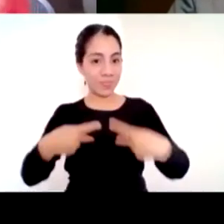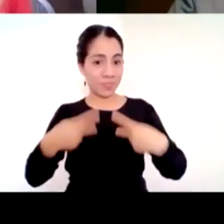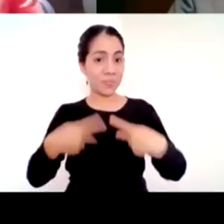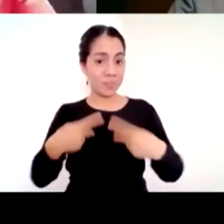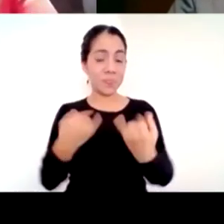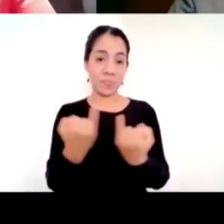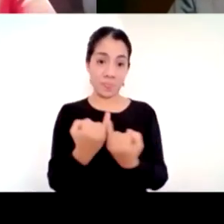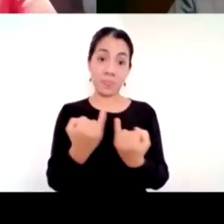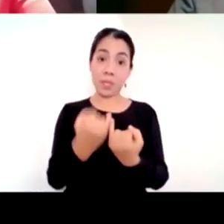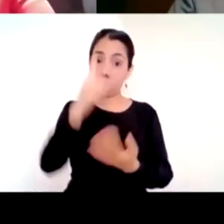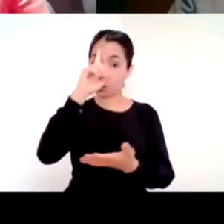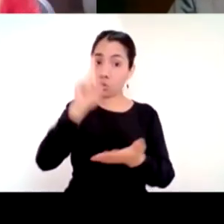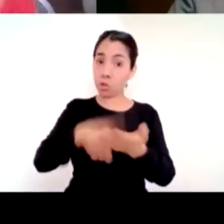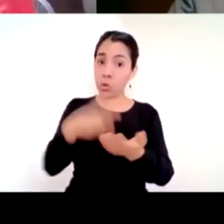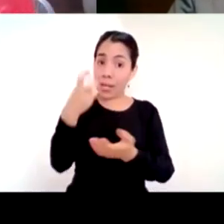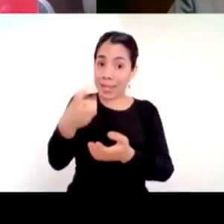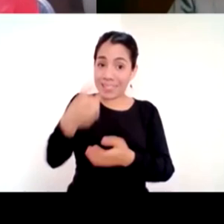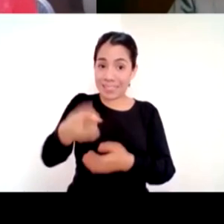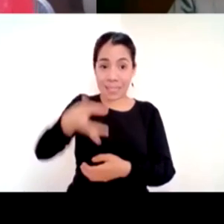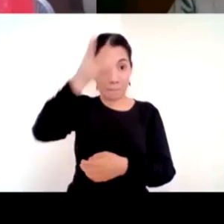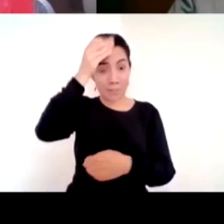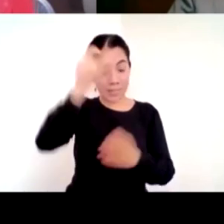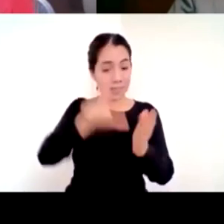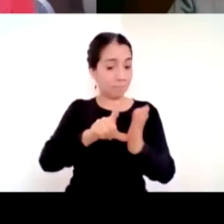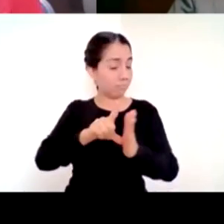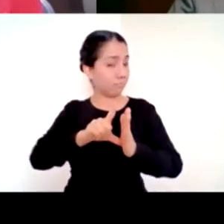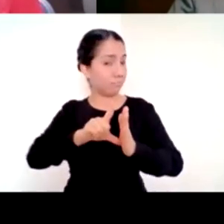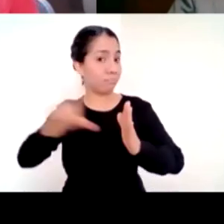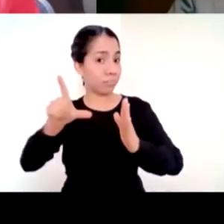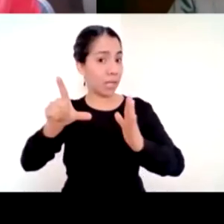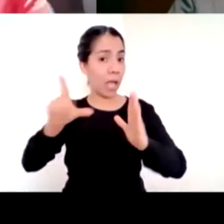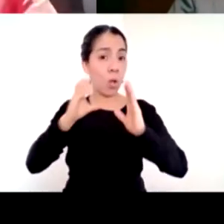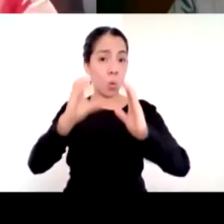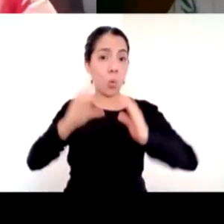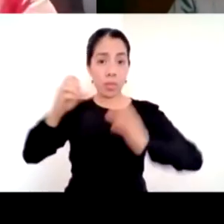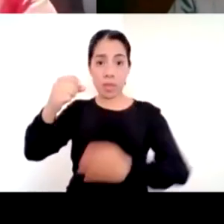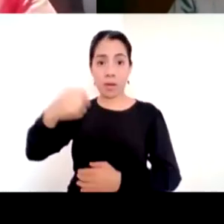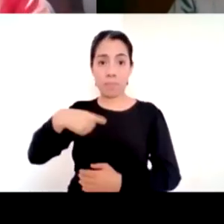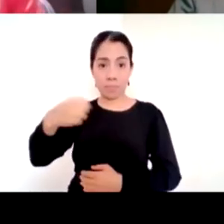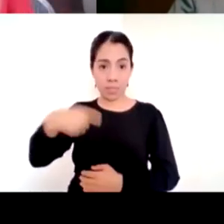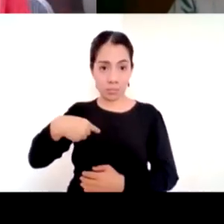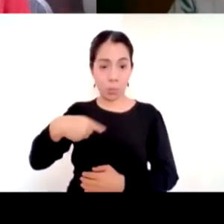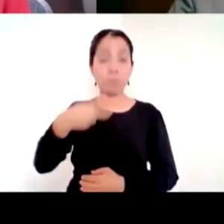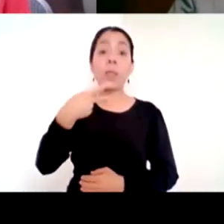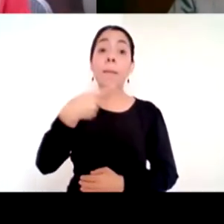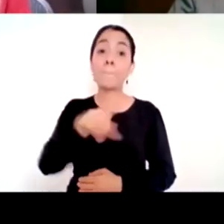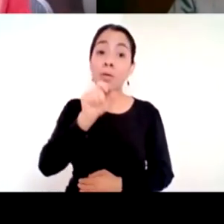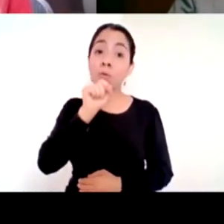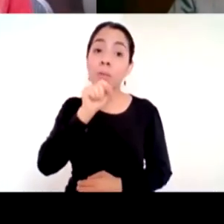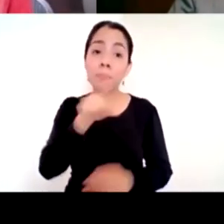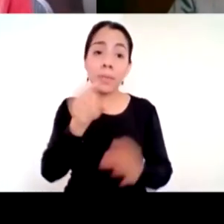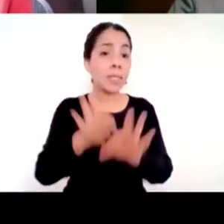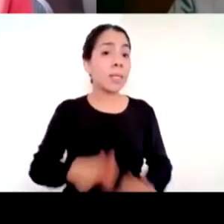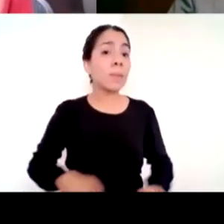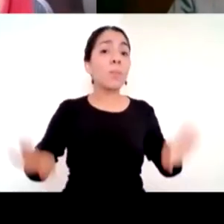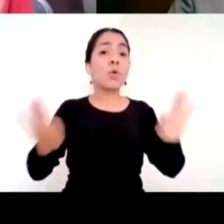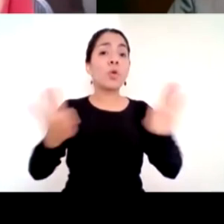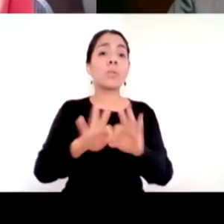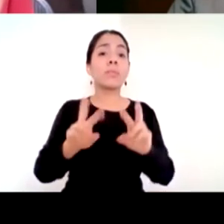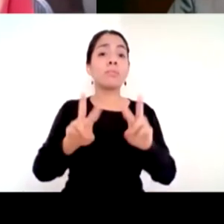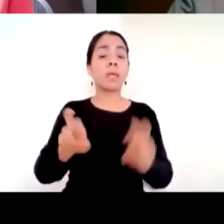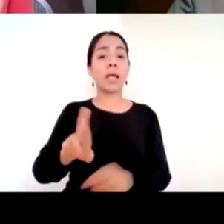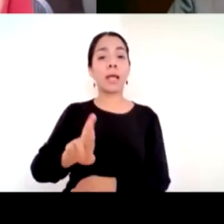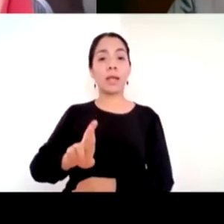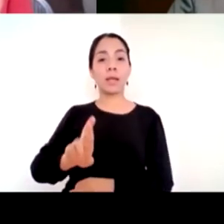es uno de los casos. Pero esto para que sea útil tiene que estar amarrado a un proceso de resiliencia que es